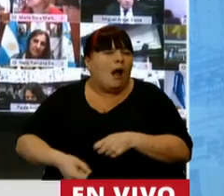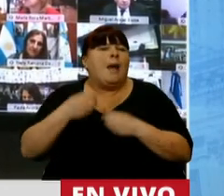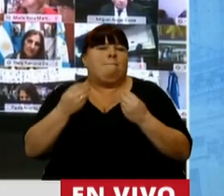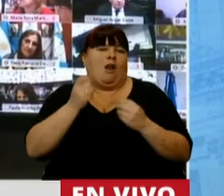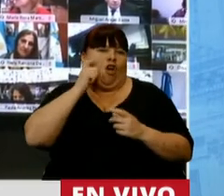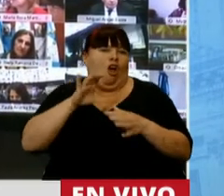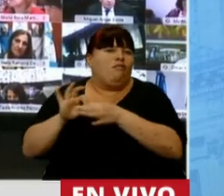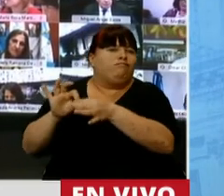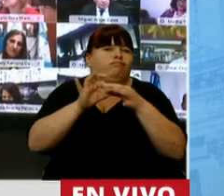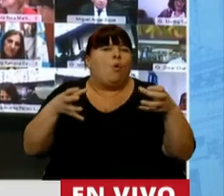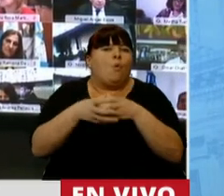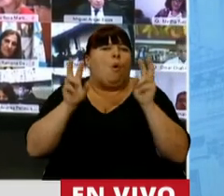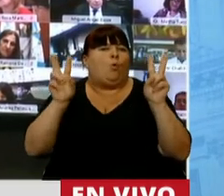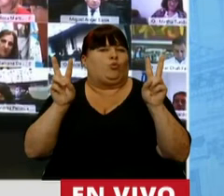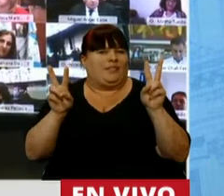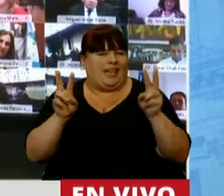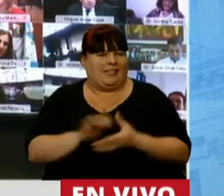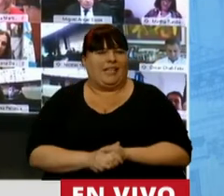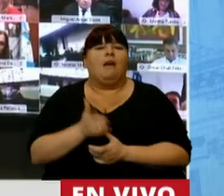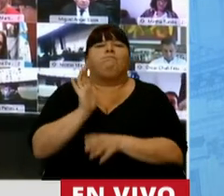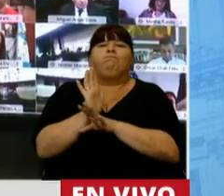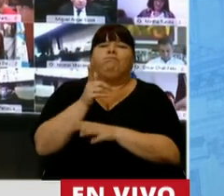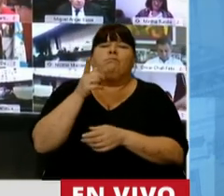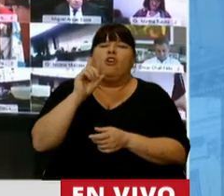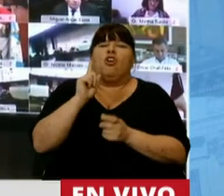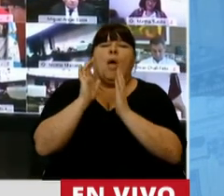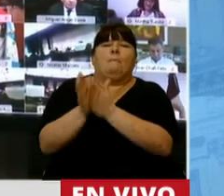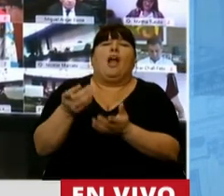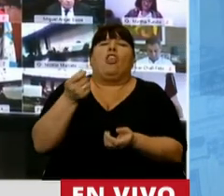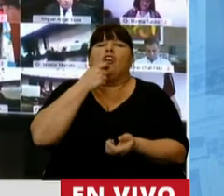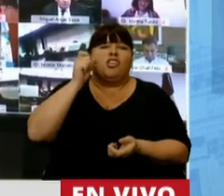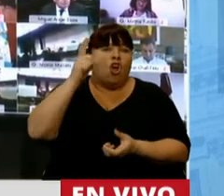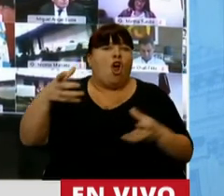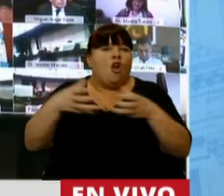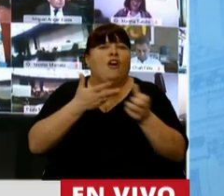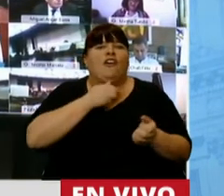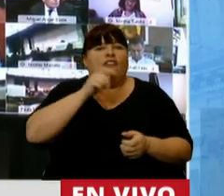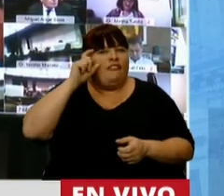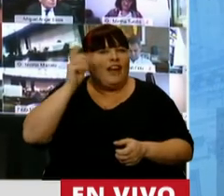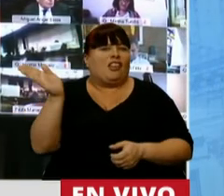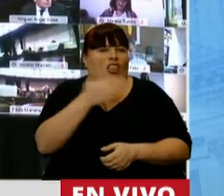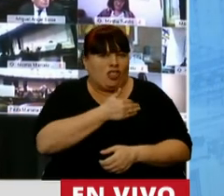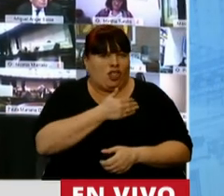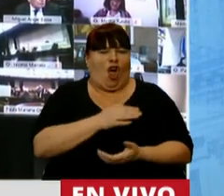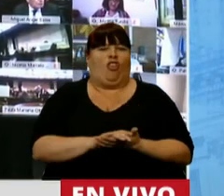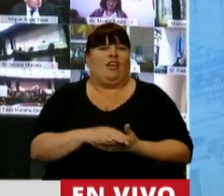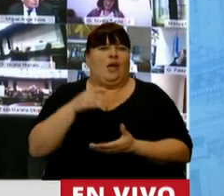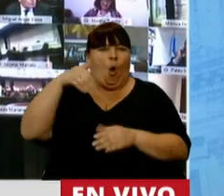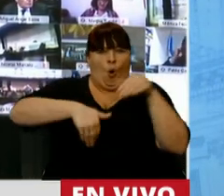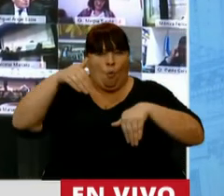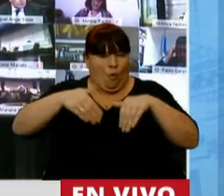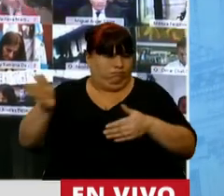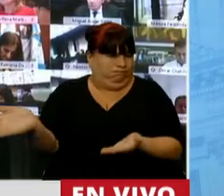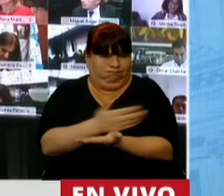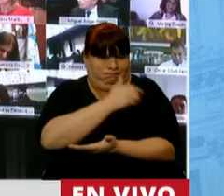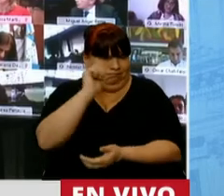lograr la unidad del Partido Justicialista, no les perdonan que se haya logrado el frente de todos, que los corrió a votazos del gobierno